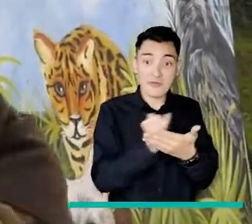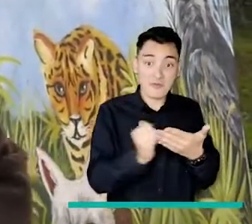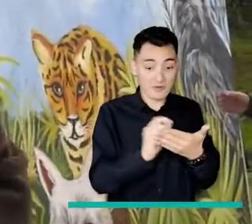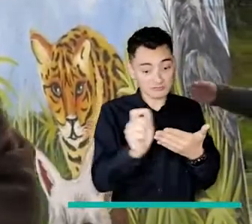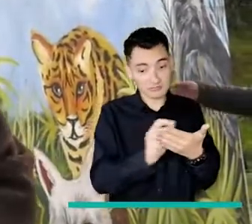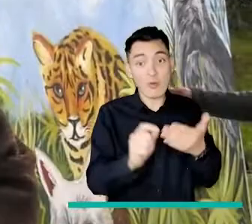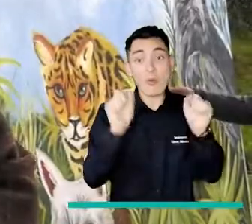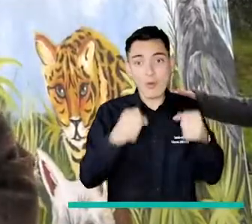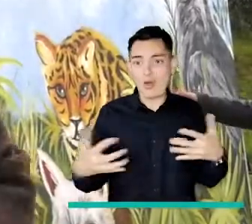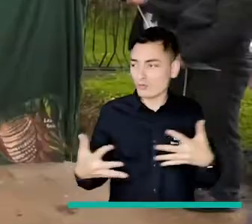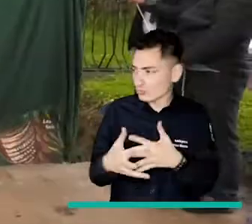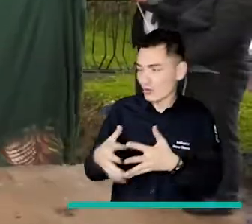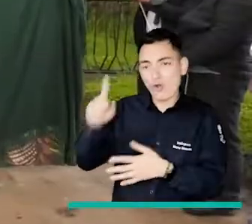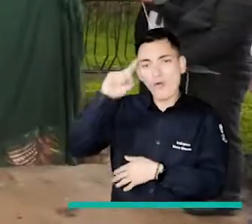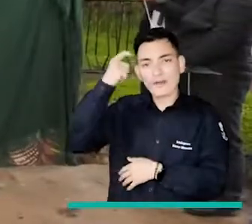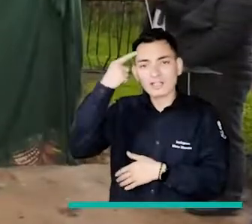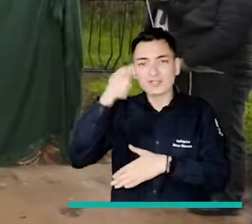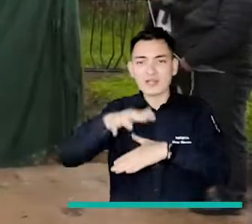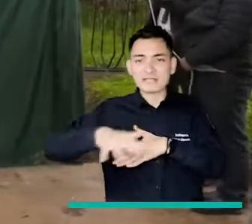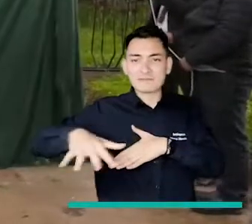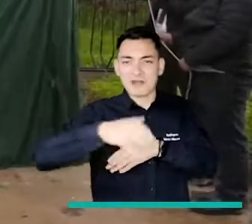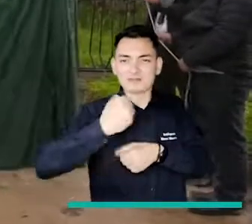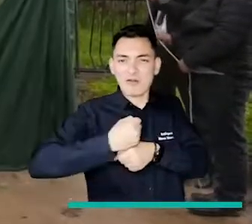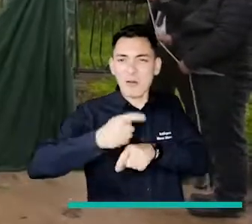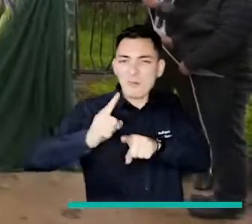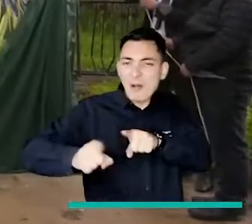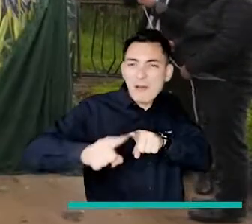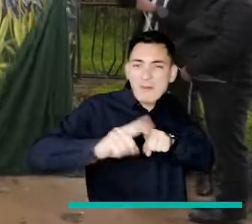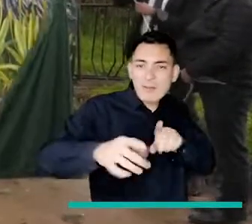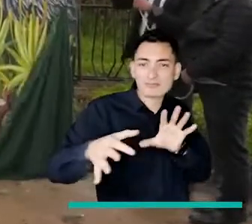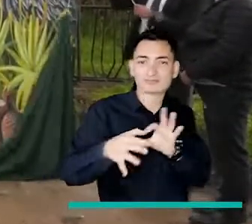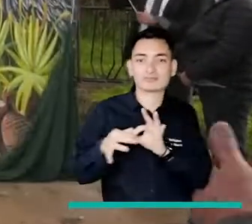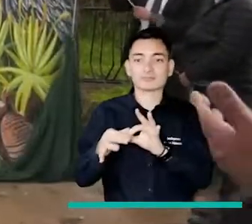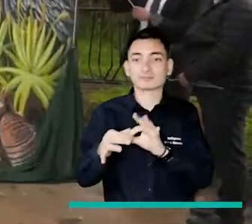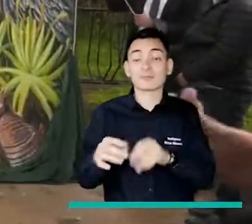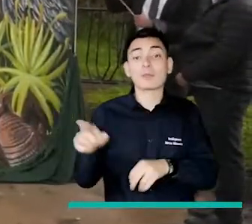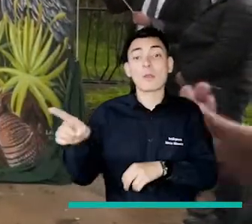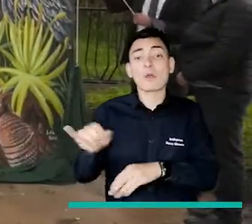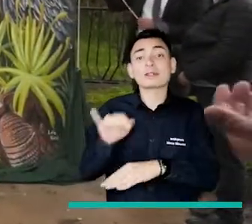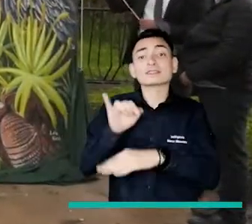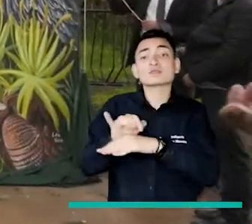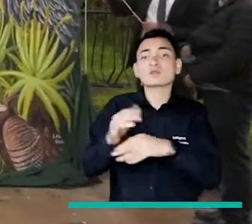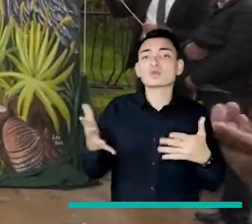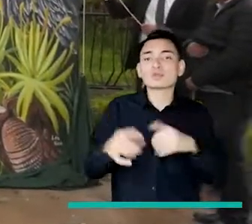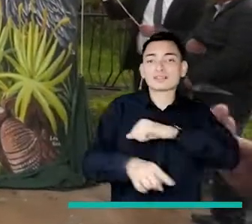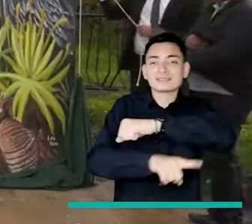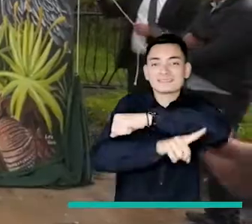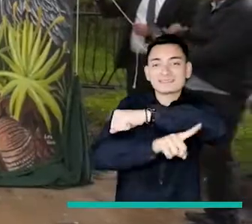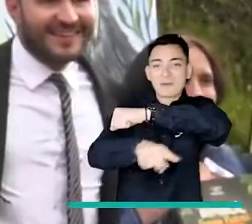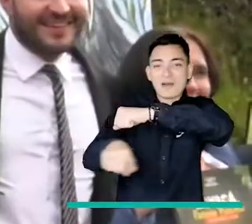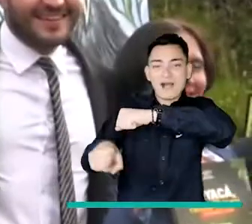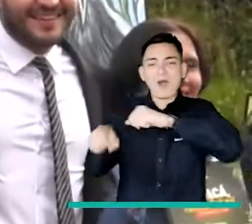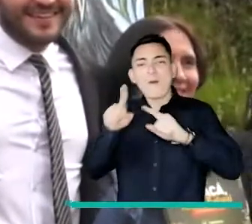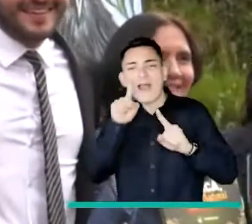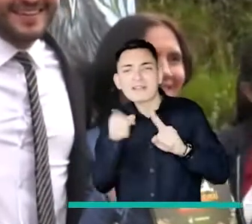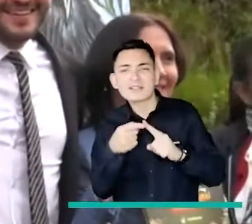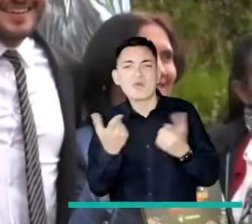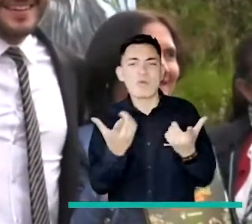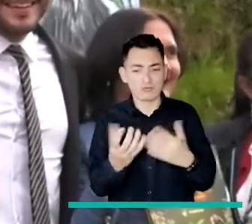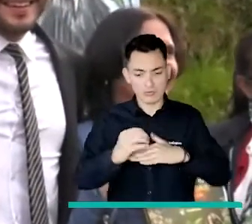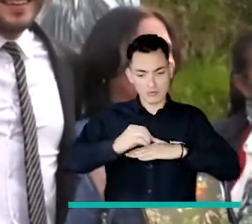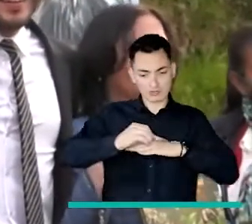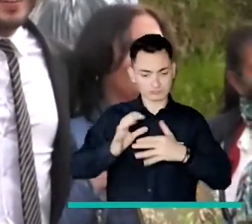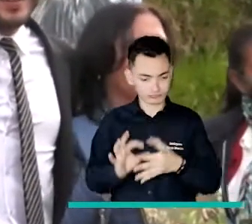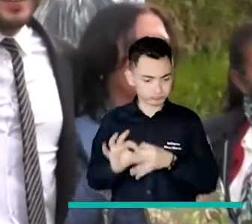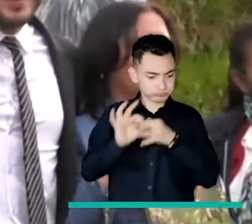paraíso natural de la mano del sector productivo, la gobernación de Boyacá Nos encontramos en la institución La Libertad, municipio de Zamacá contando